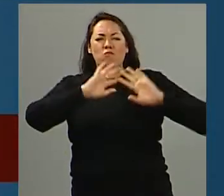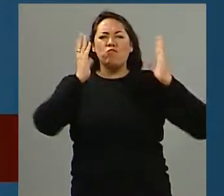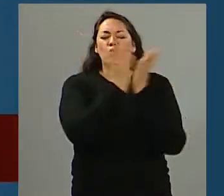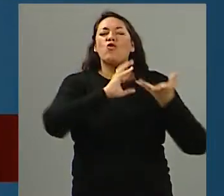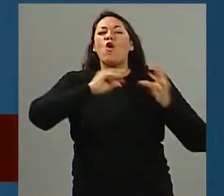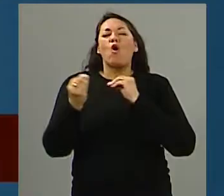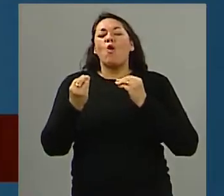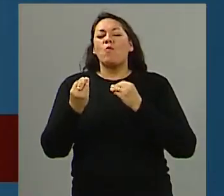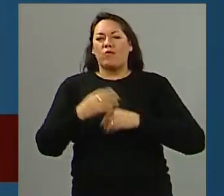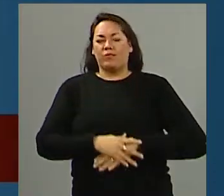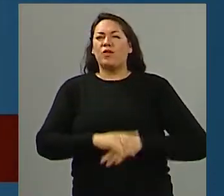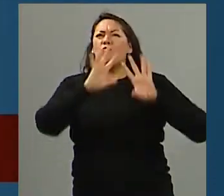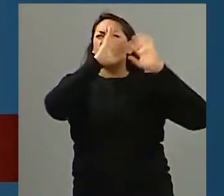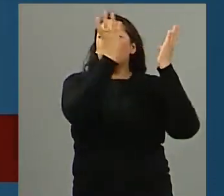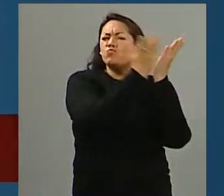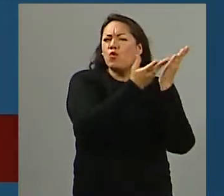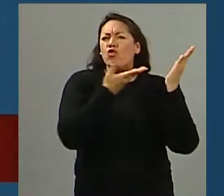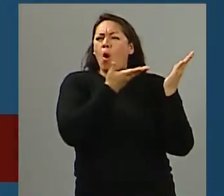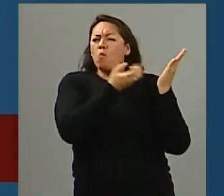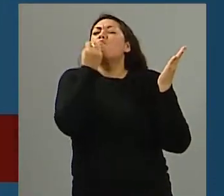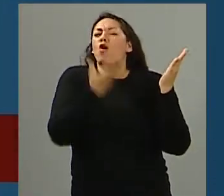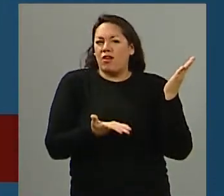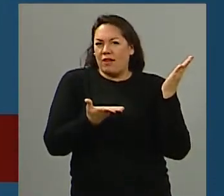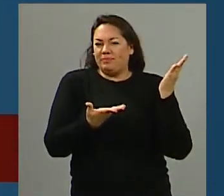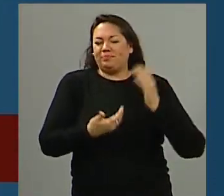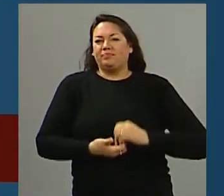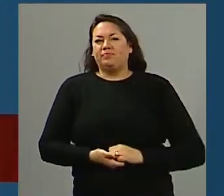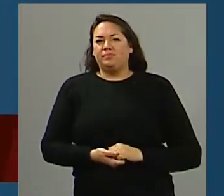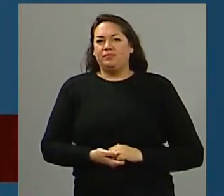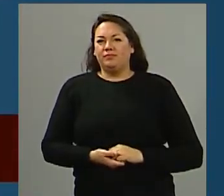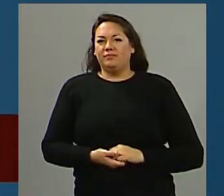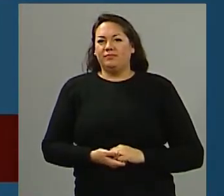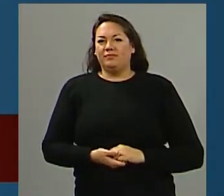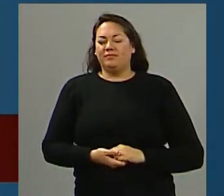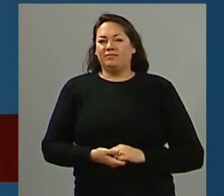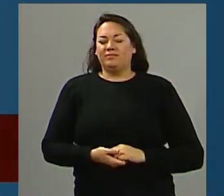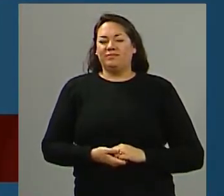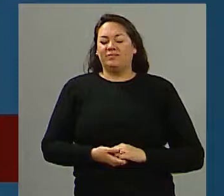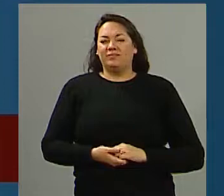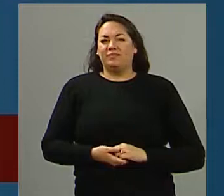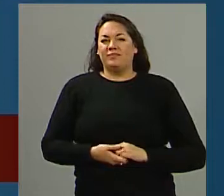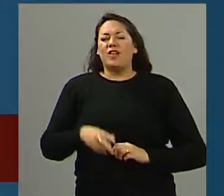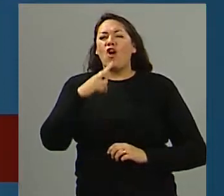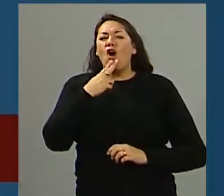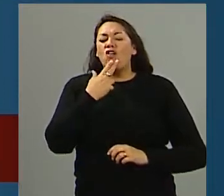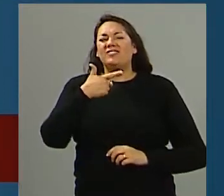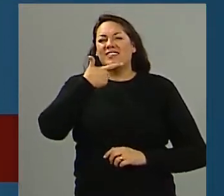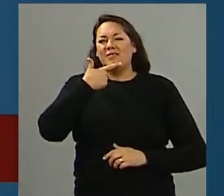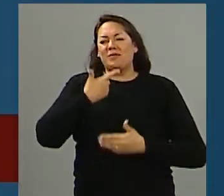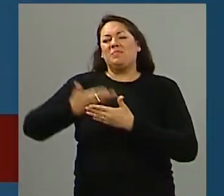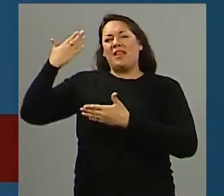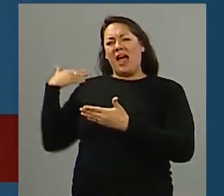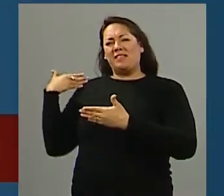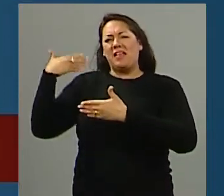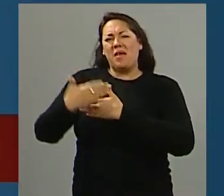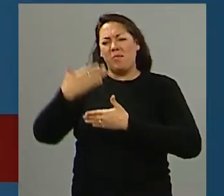Mauricio, digo esto del mundo porque yo entiendo que hubo un cambio en Estados Unidos a partir de esto, está claro que se reforzó la seguridad,